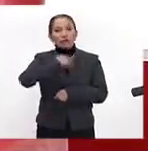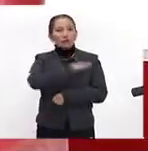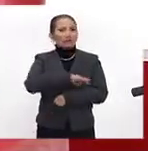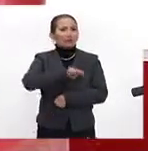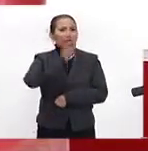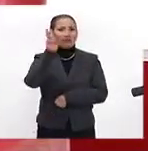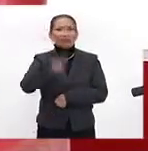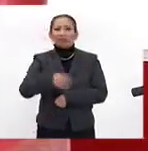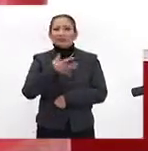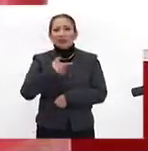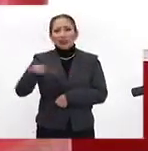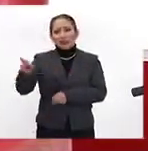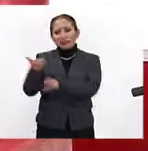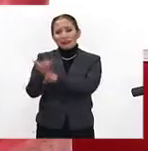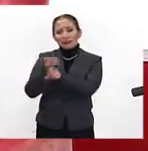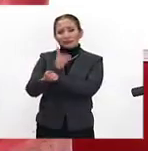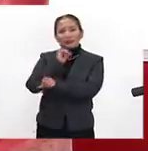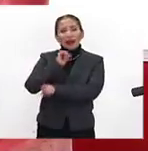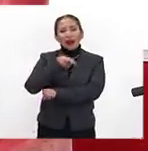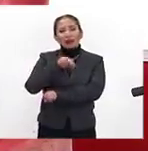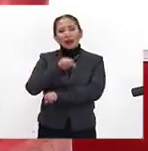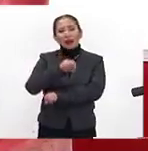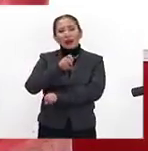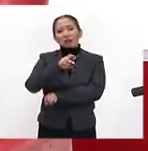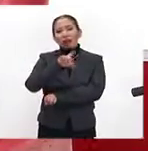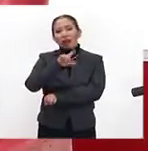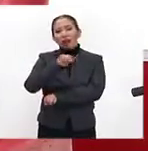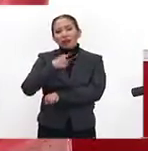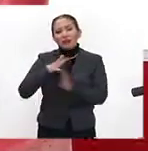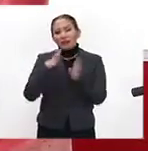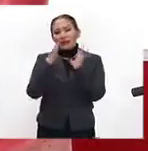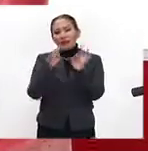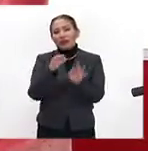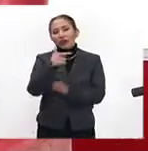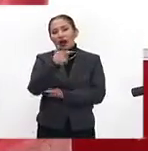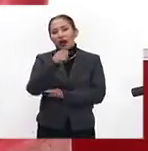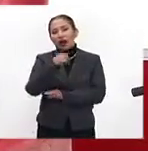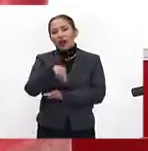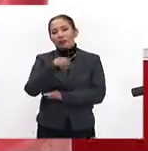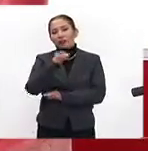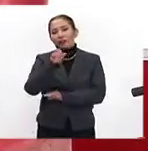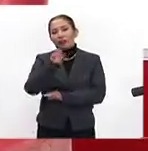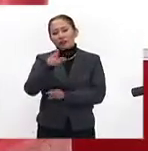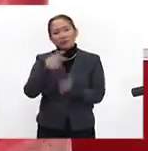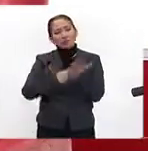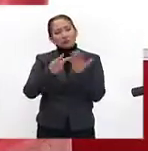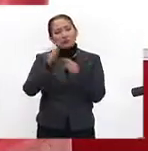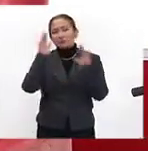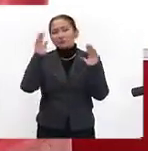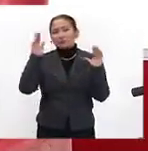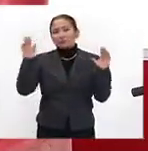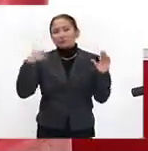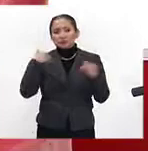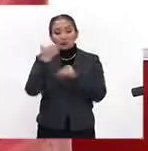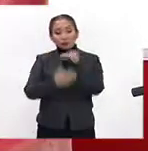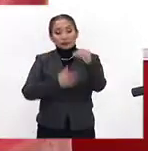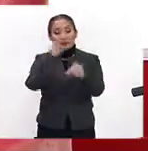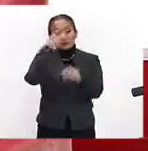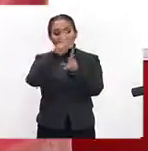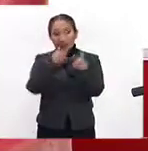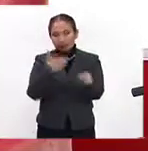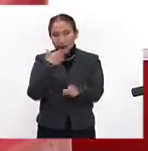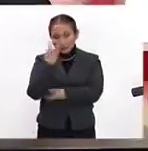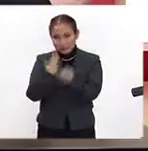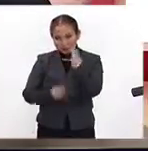feliz de tener a una superinvitada, Ana Marcela Gandara, de Fundación Ganfer, que tienen un programa maravilloso que se llama Pasos para la Paz.